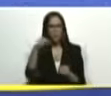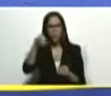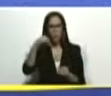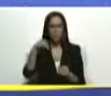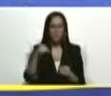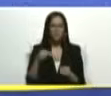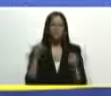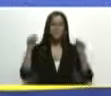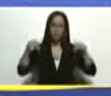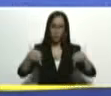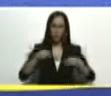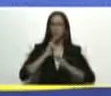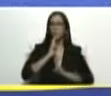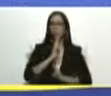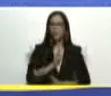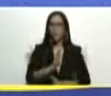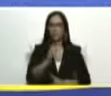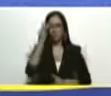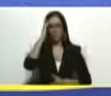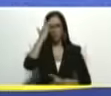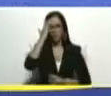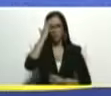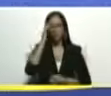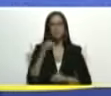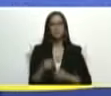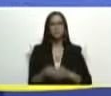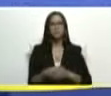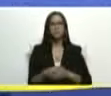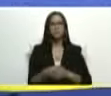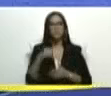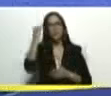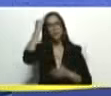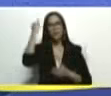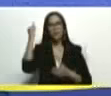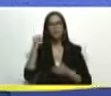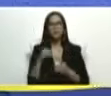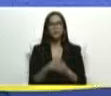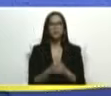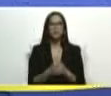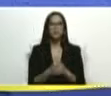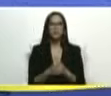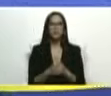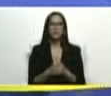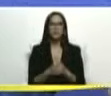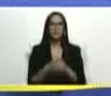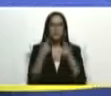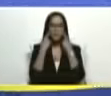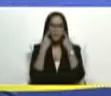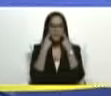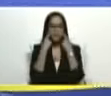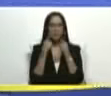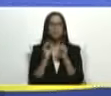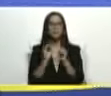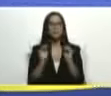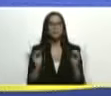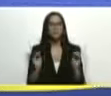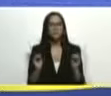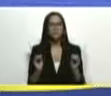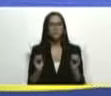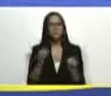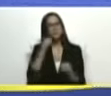y es hoy que le damos respuesta en febrero imagínense que al hacer el reporte lo que está es pendiente es como una llamada pues